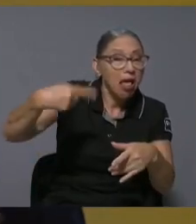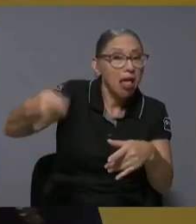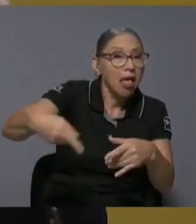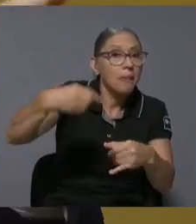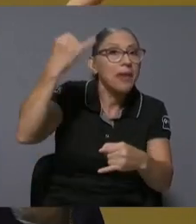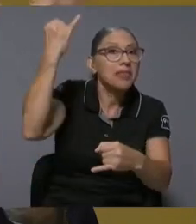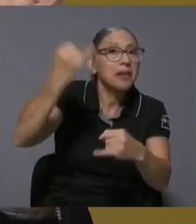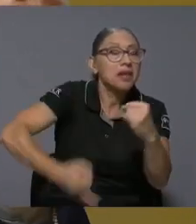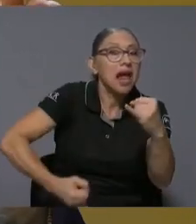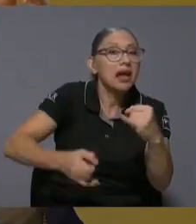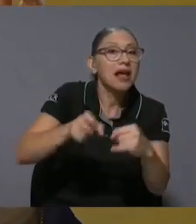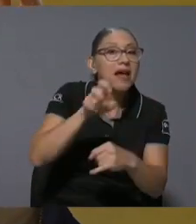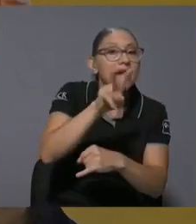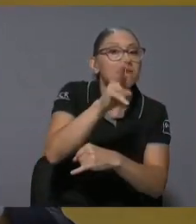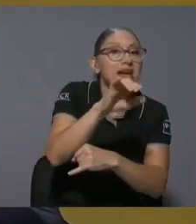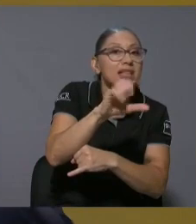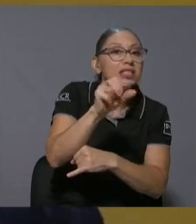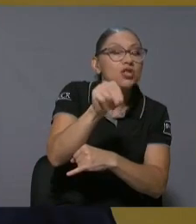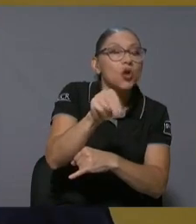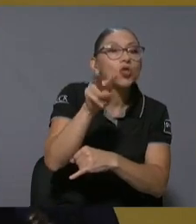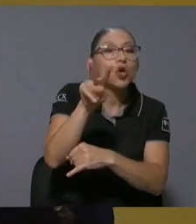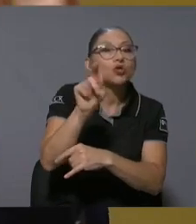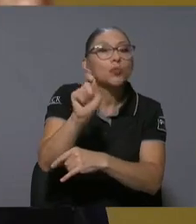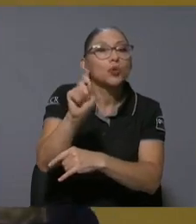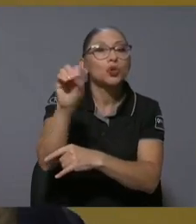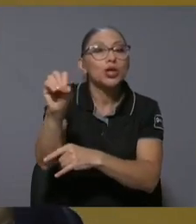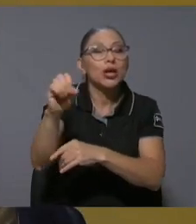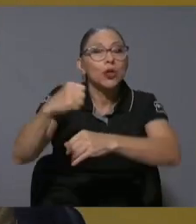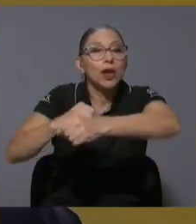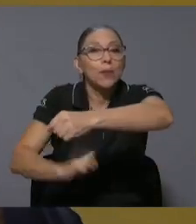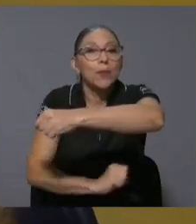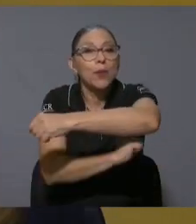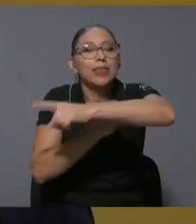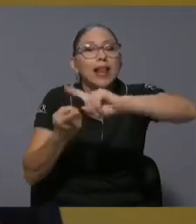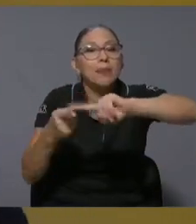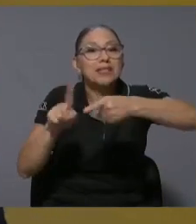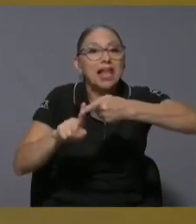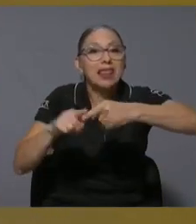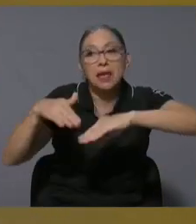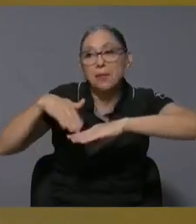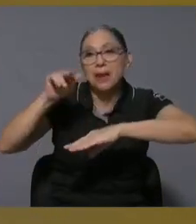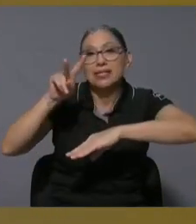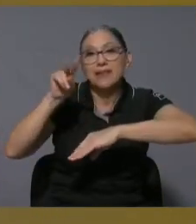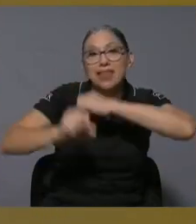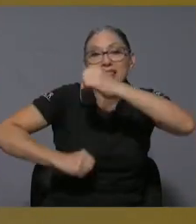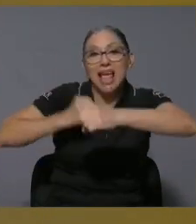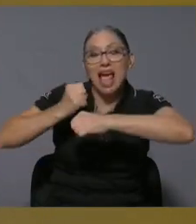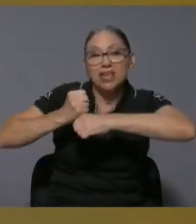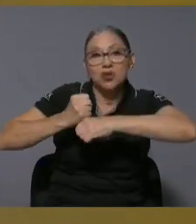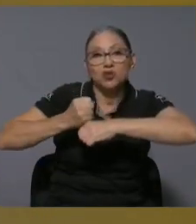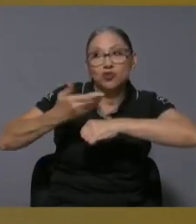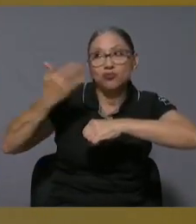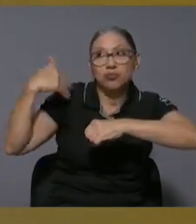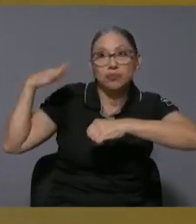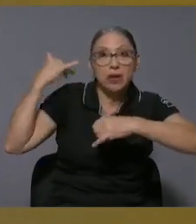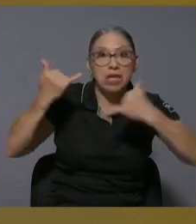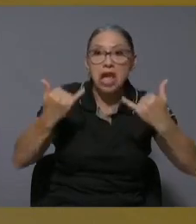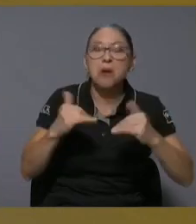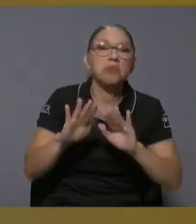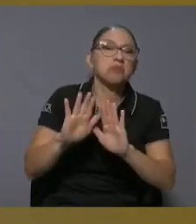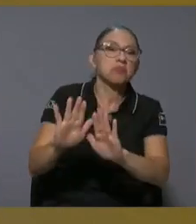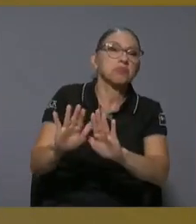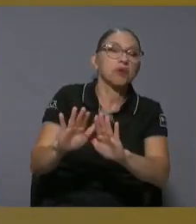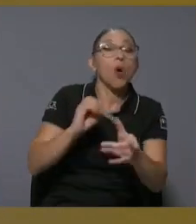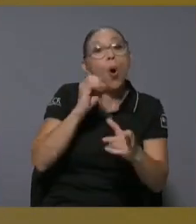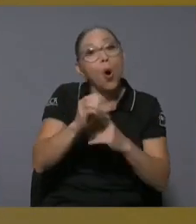.0 del Puente de la Amistad que tiene un poco más de 20 años de inaugurado y hoy está en abandono o vamos a tener la madurez